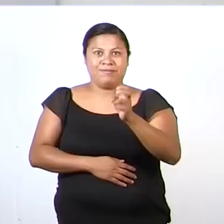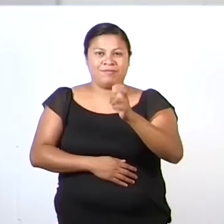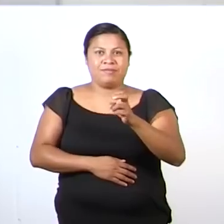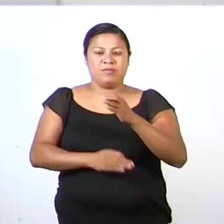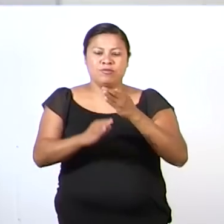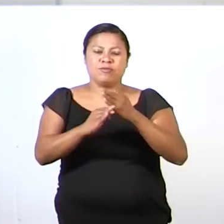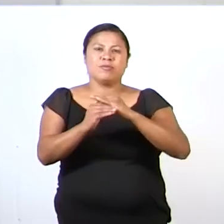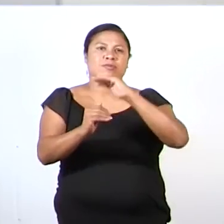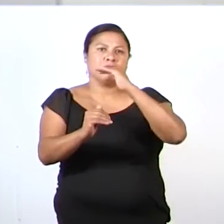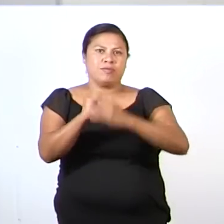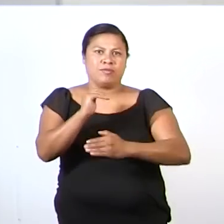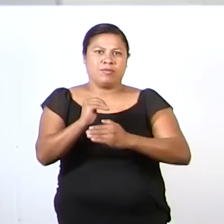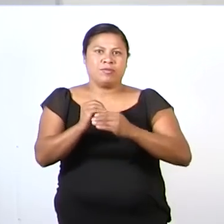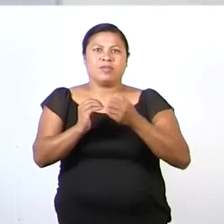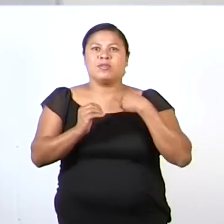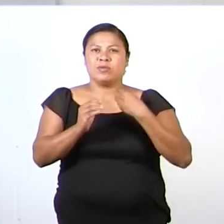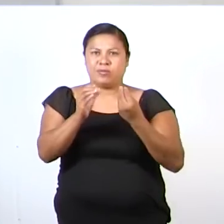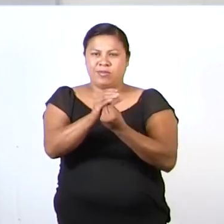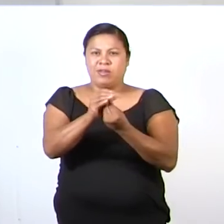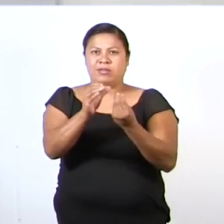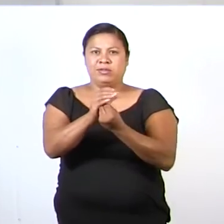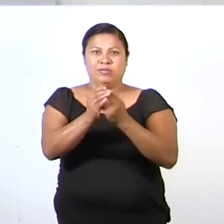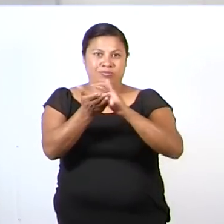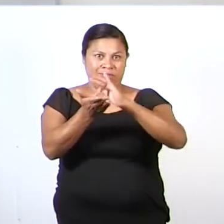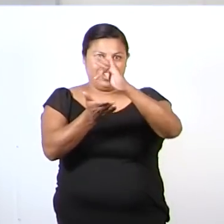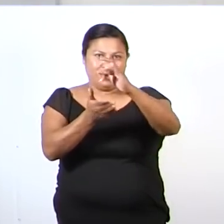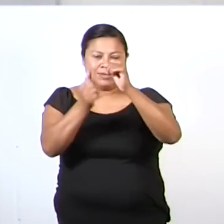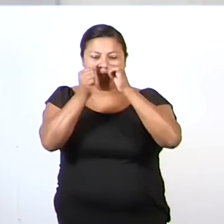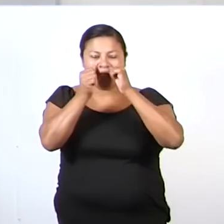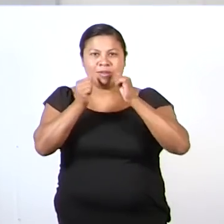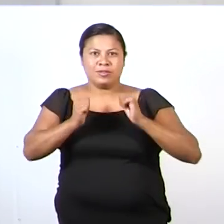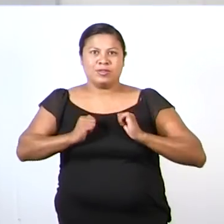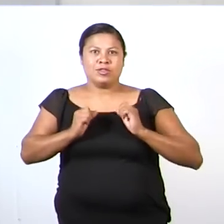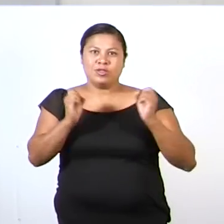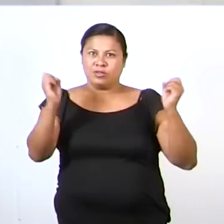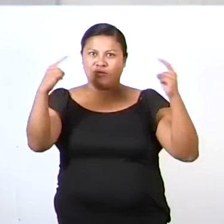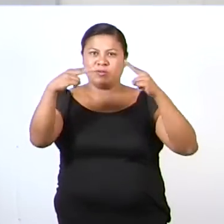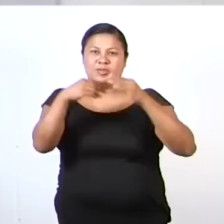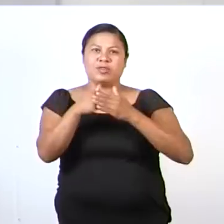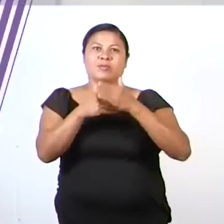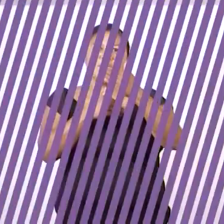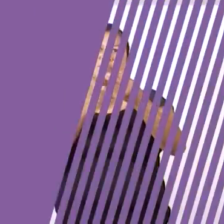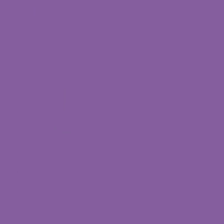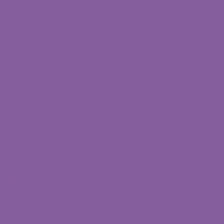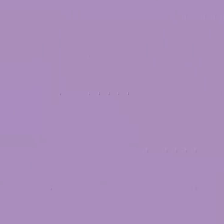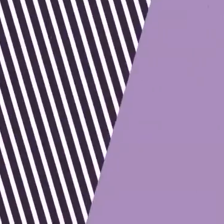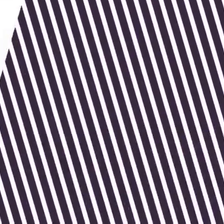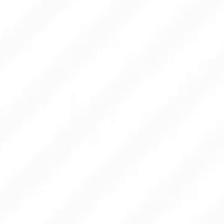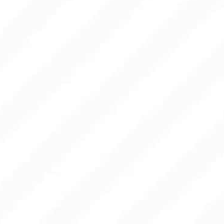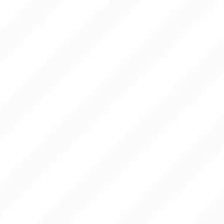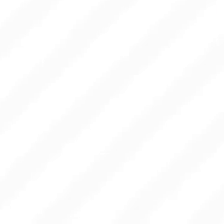damos por culminada nuestra sesión Te agradezco tu atención y nos vemos en la siguiente clase